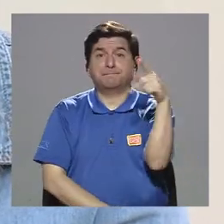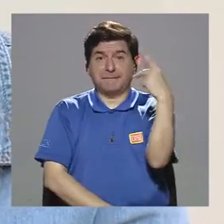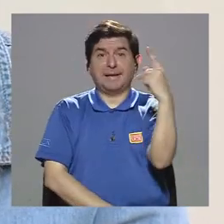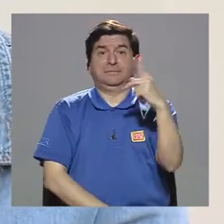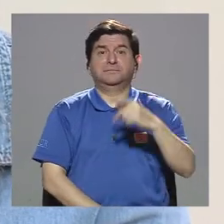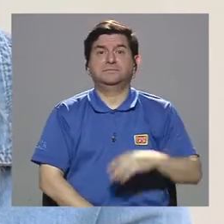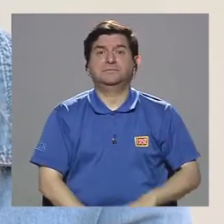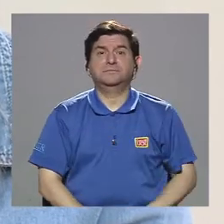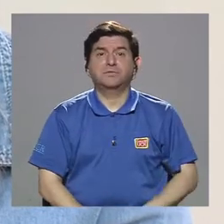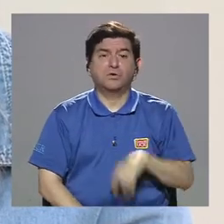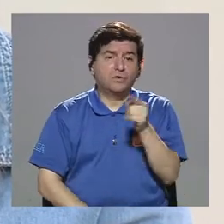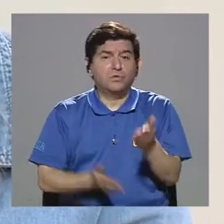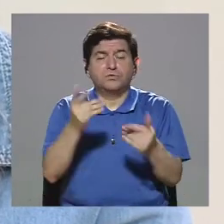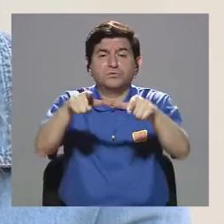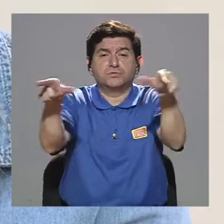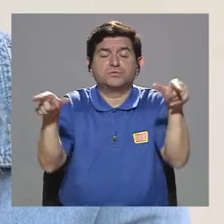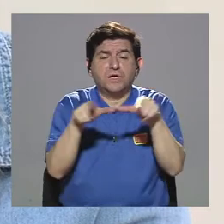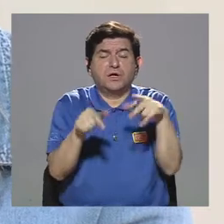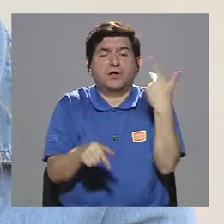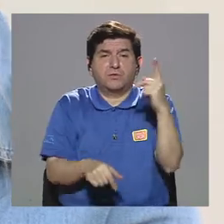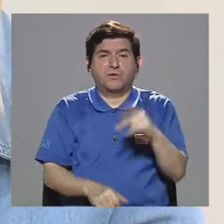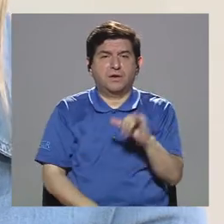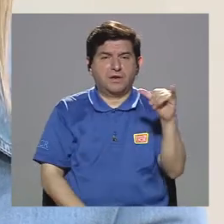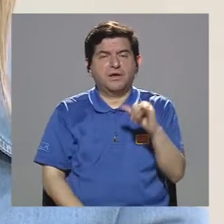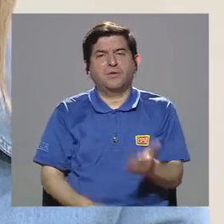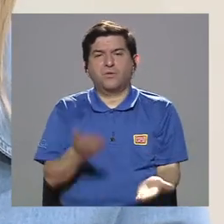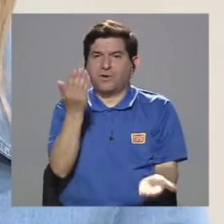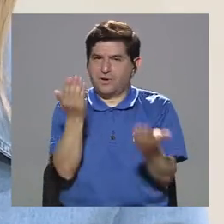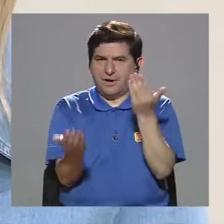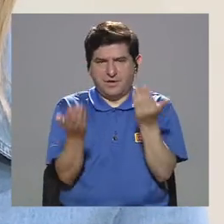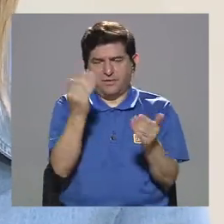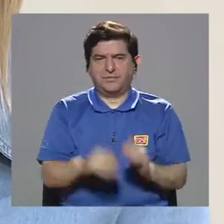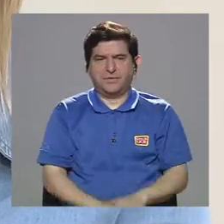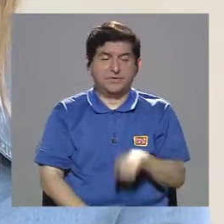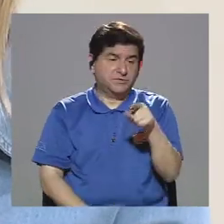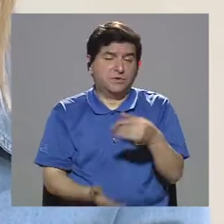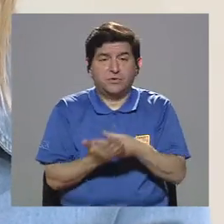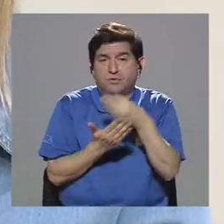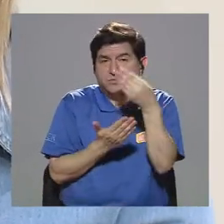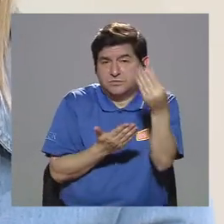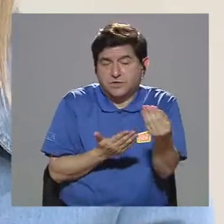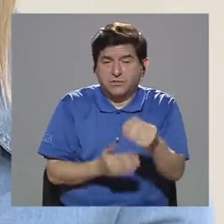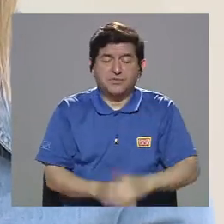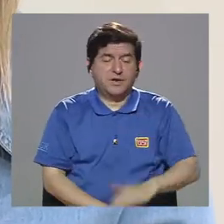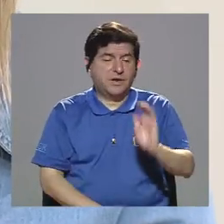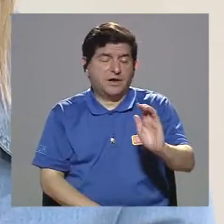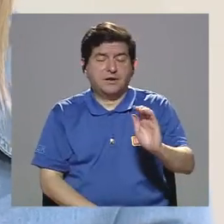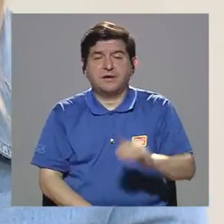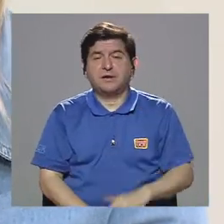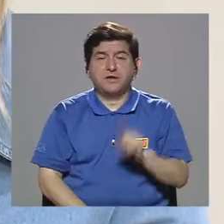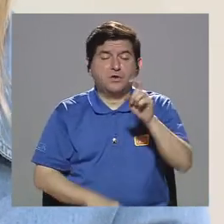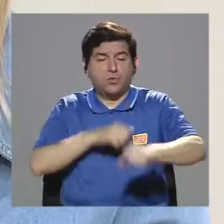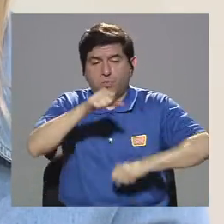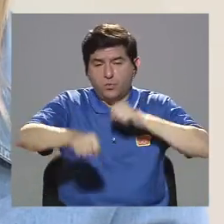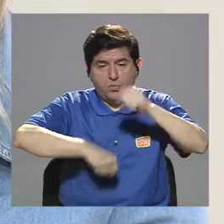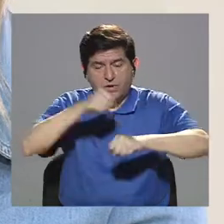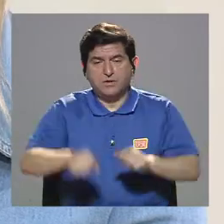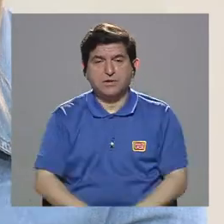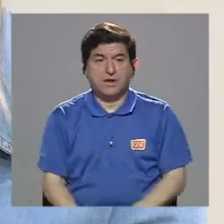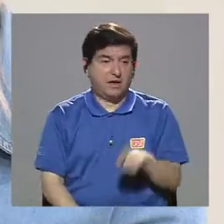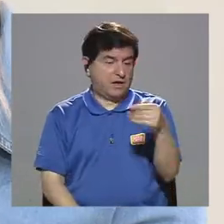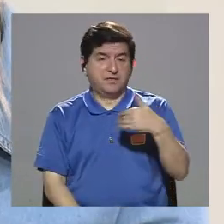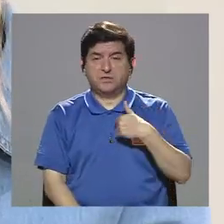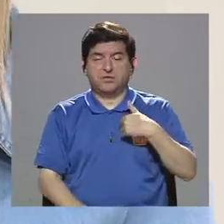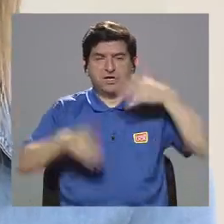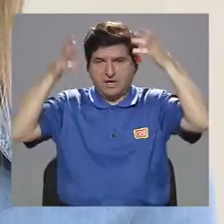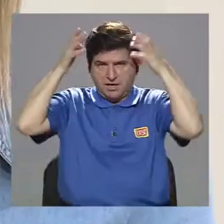riesgo de estar en una zona de peligro, que es la misma analogía que le compras a una niña o un niño una bicicleta y si